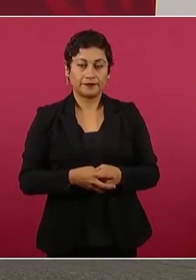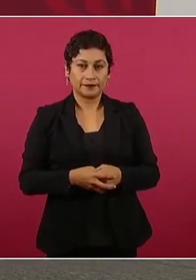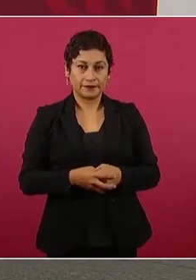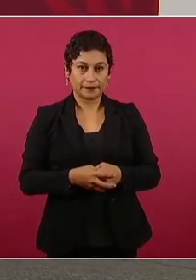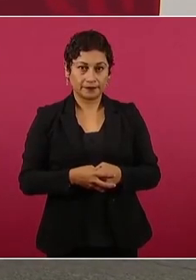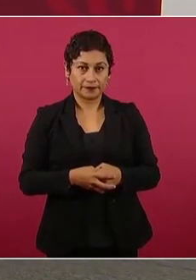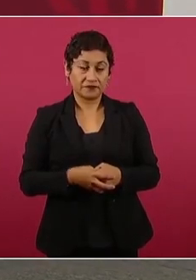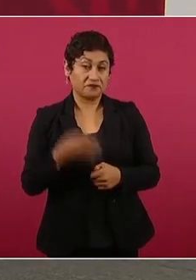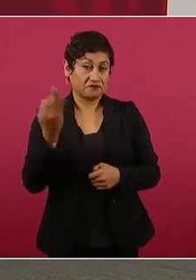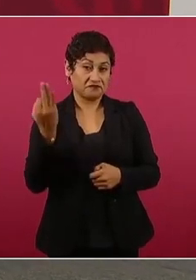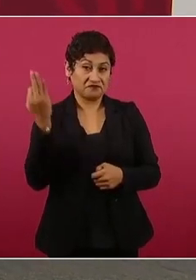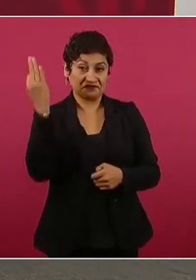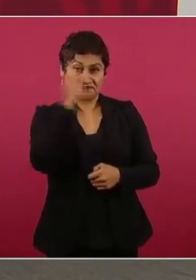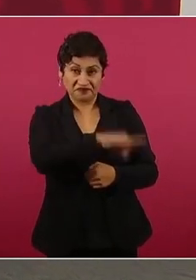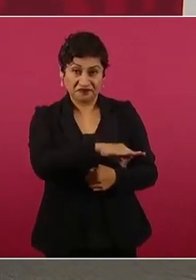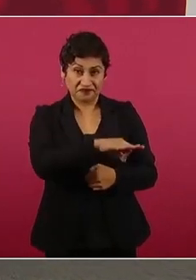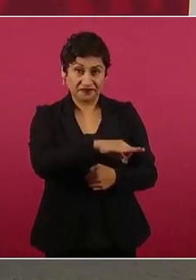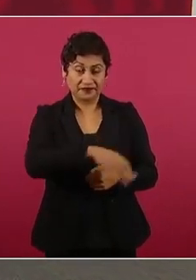farsantes,